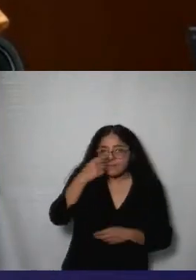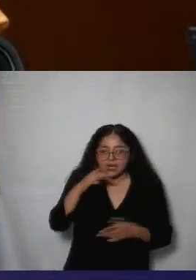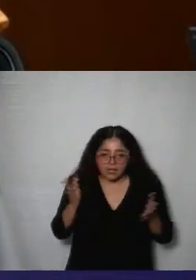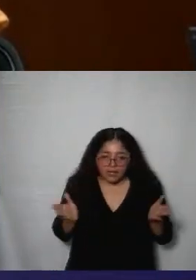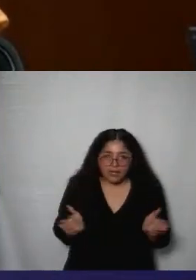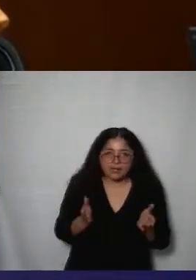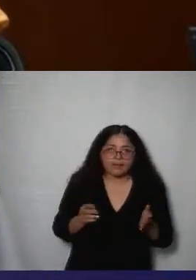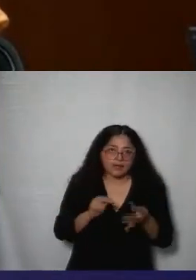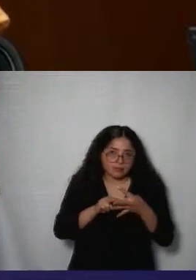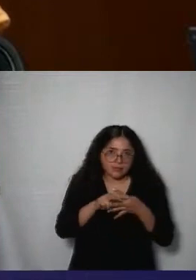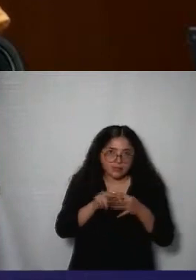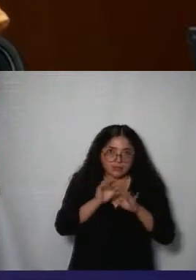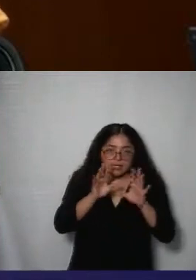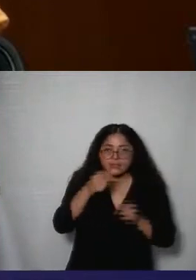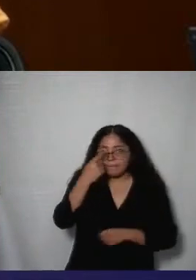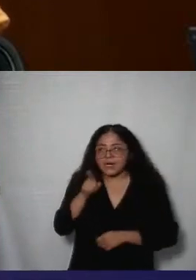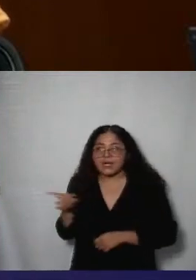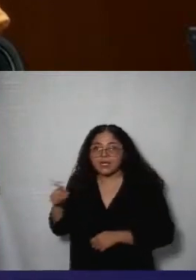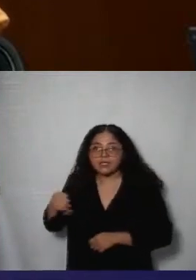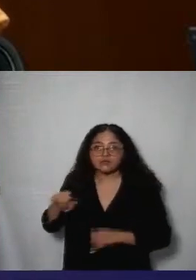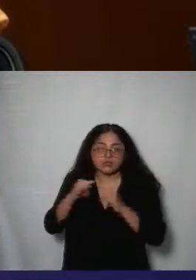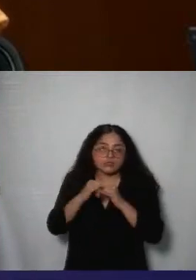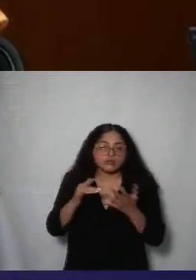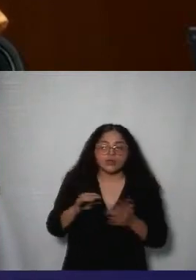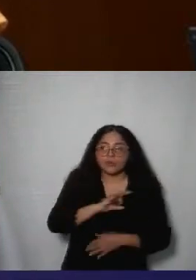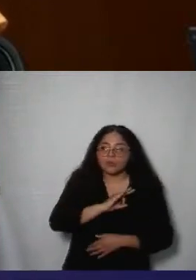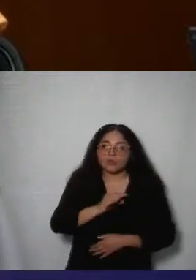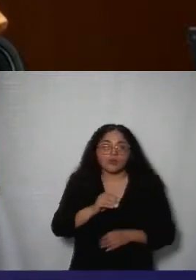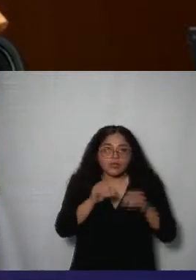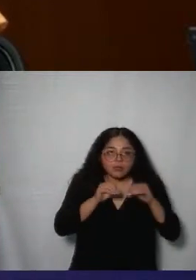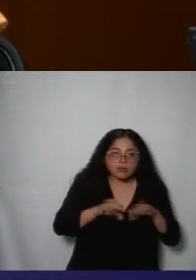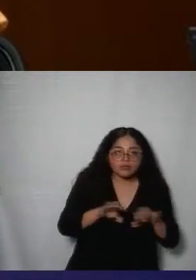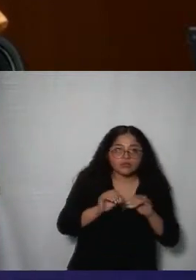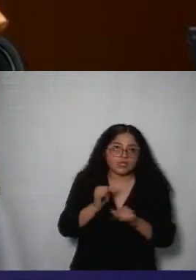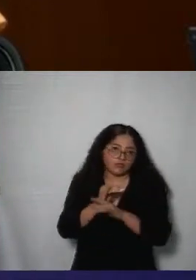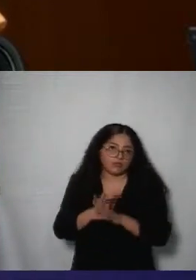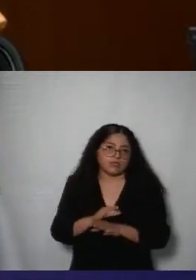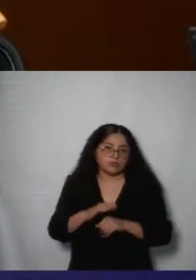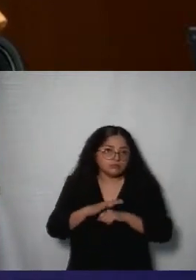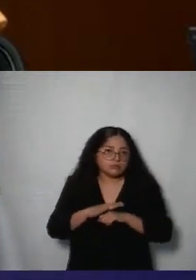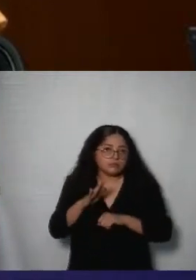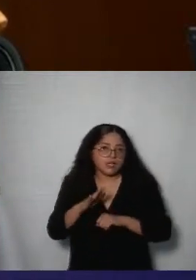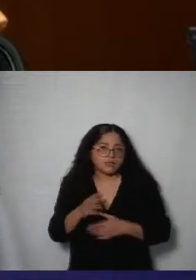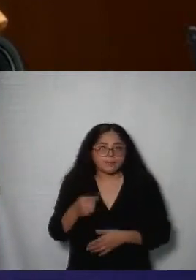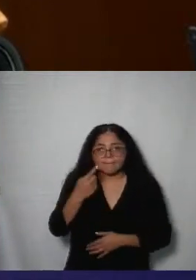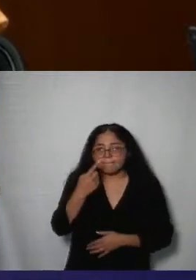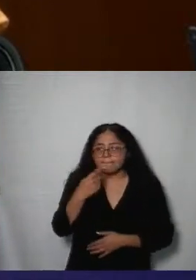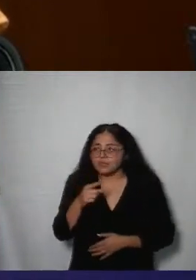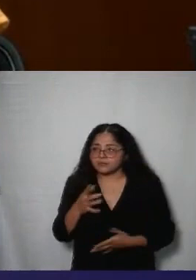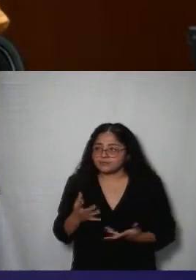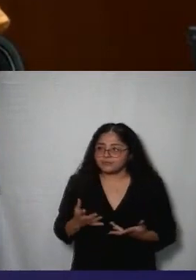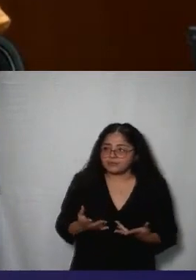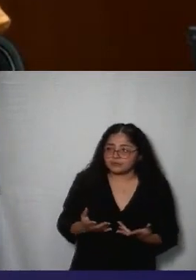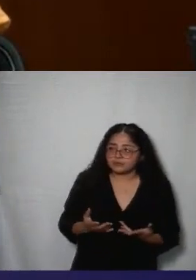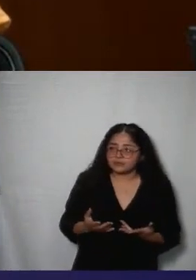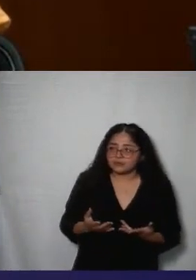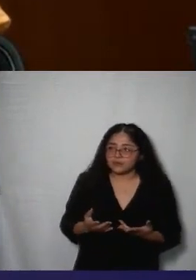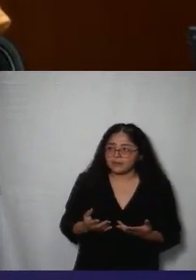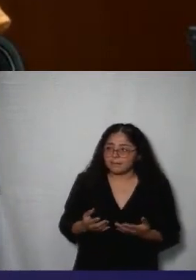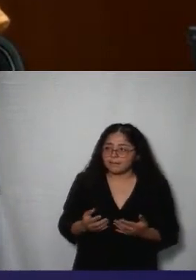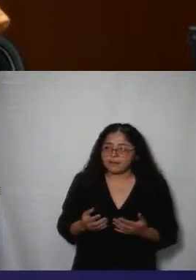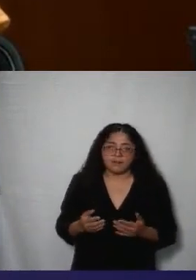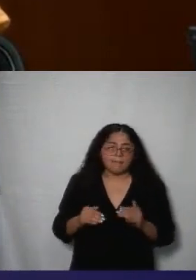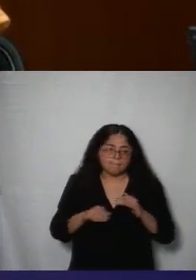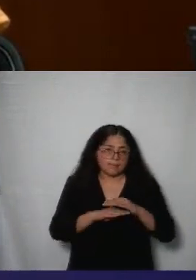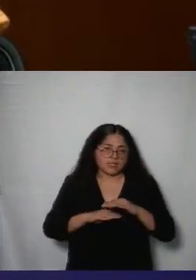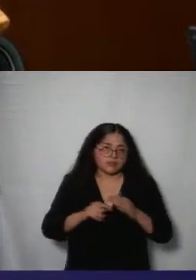diseñadas para incentivar a los sujetos obligados a publicar información adicional a la que establece como mínimo